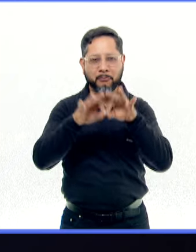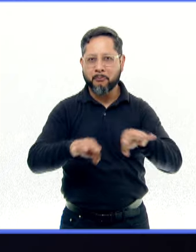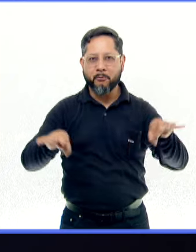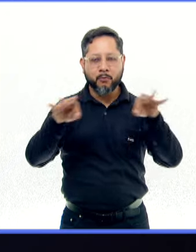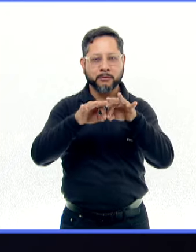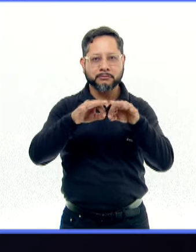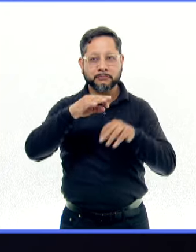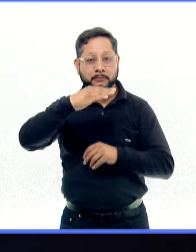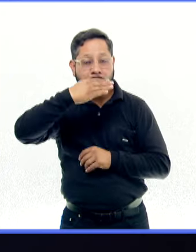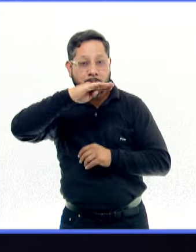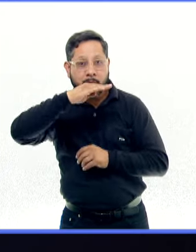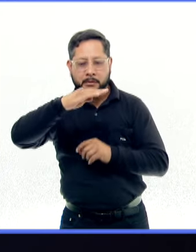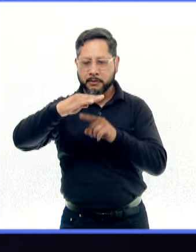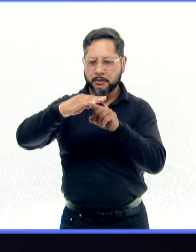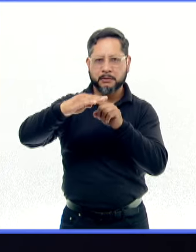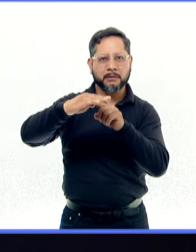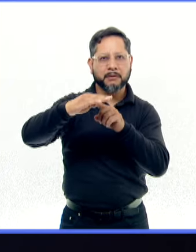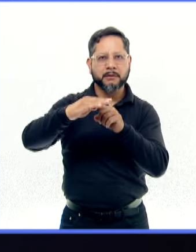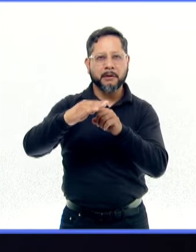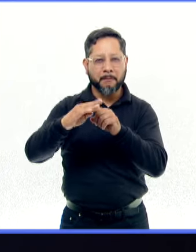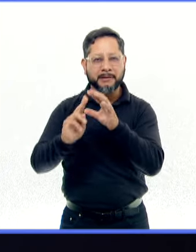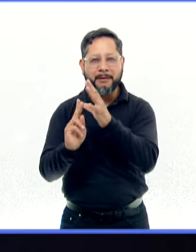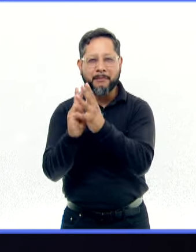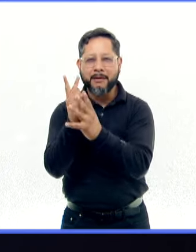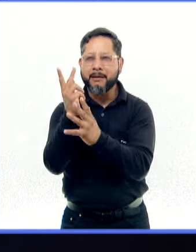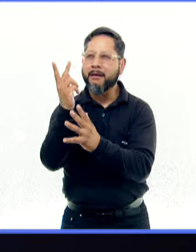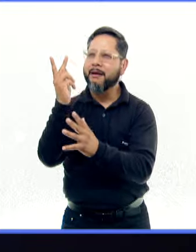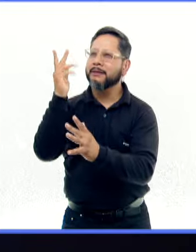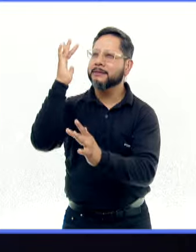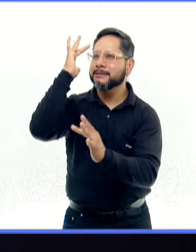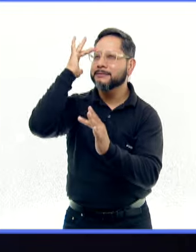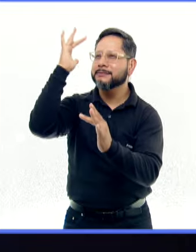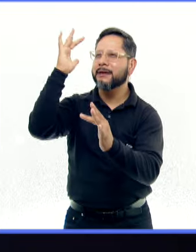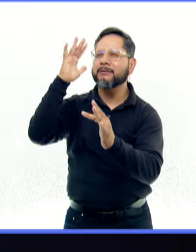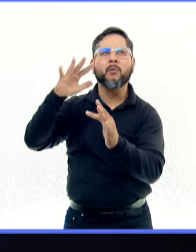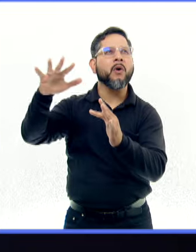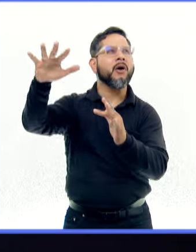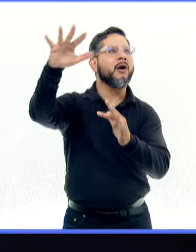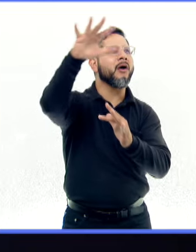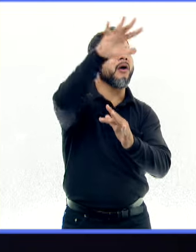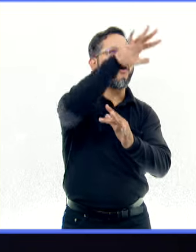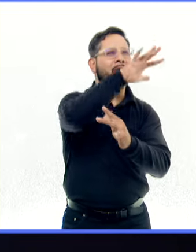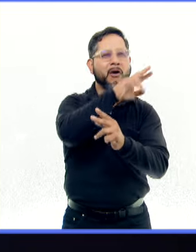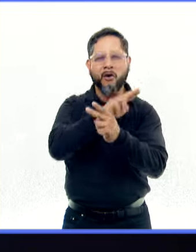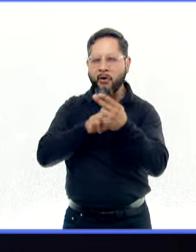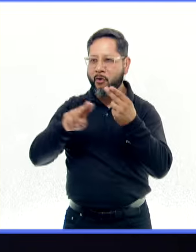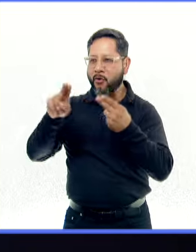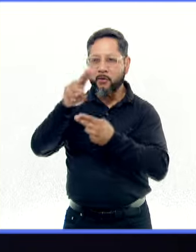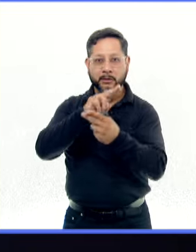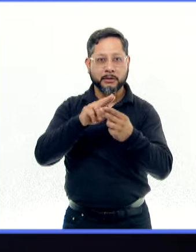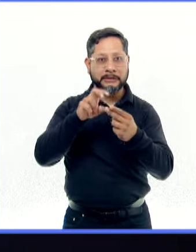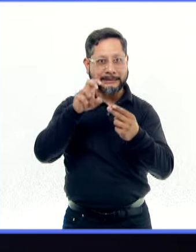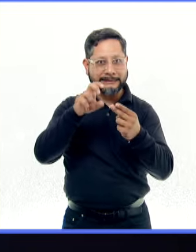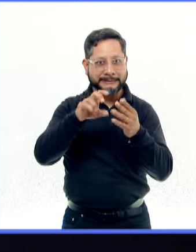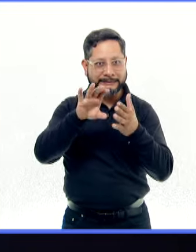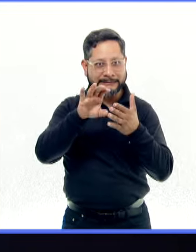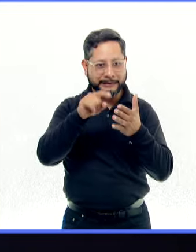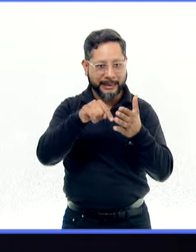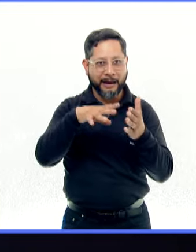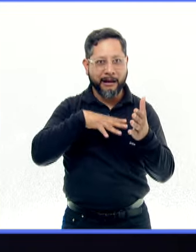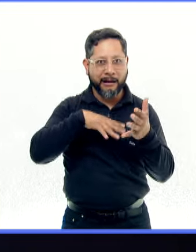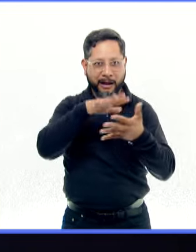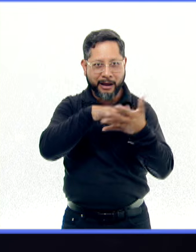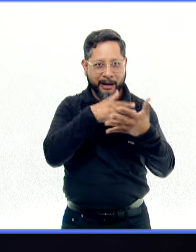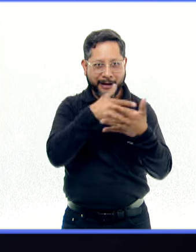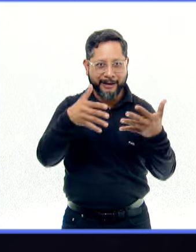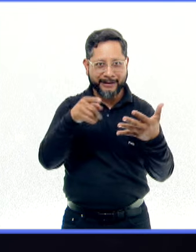Al maíz se le consideraba una planta sagrada que representaba al universo, formó parte vital del calendario agrícola, así como de